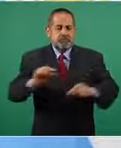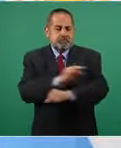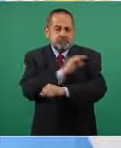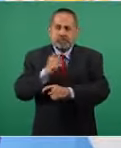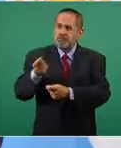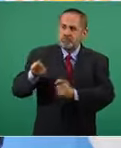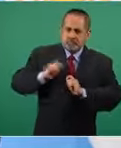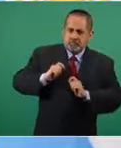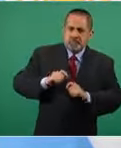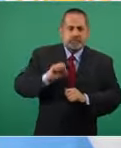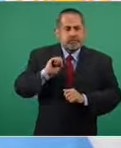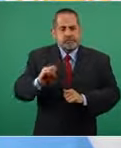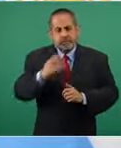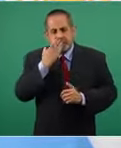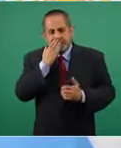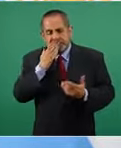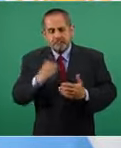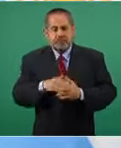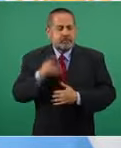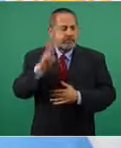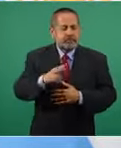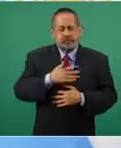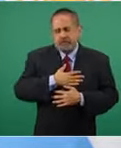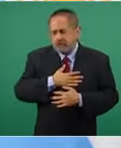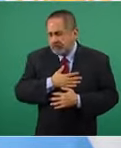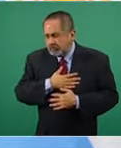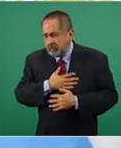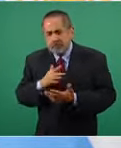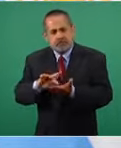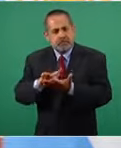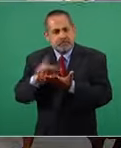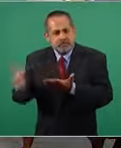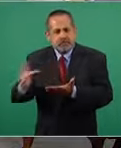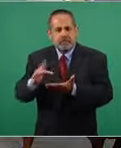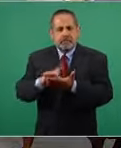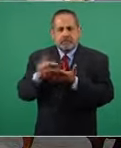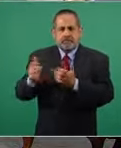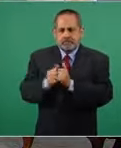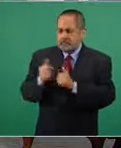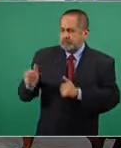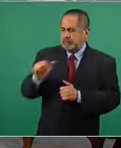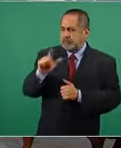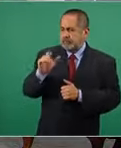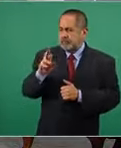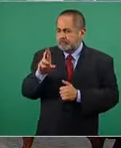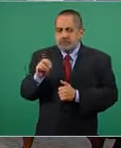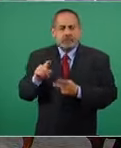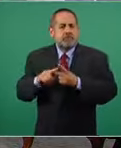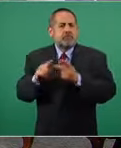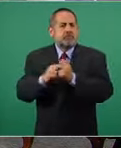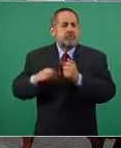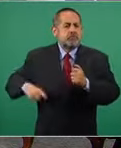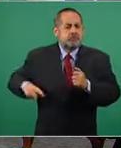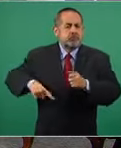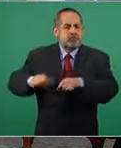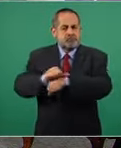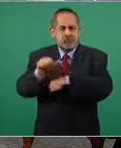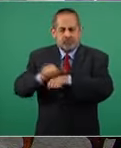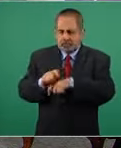Entonces, estamos muy agradecidos con Alberto, con el gobierno de Argentina,